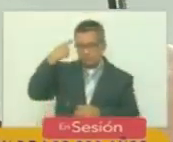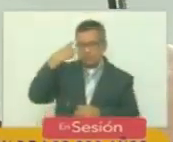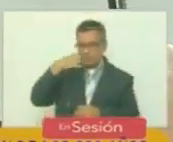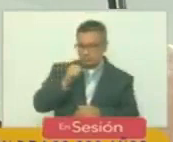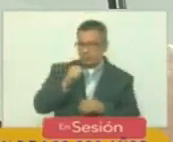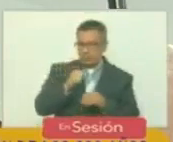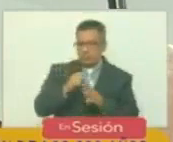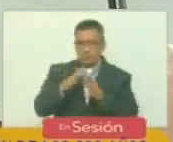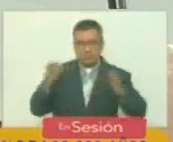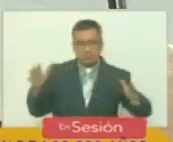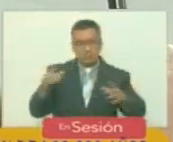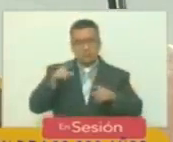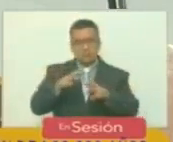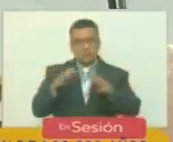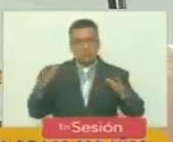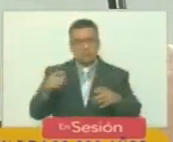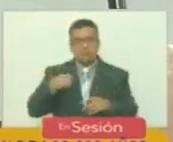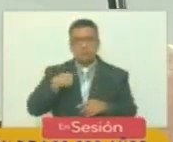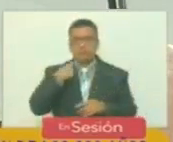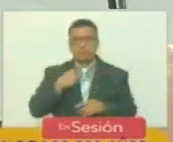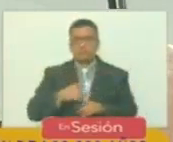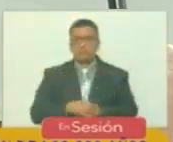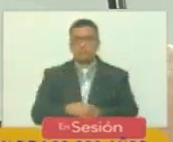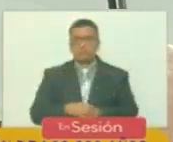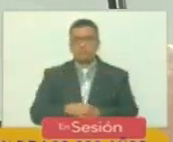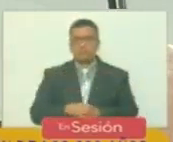estos gigantes él nos decía